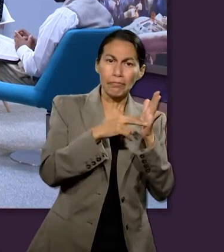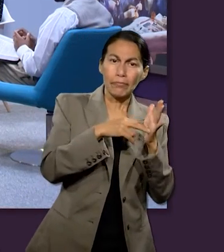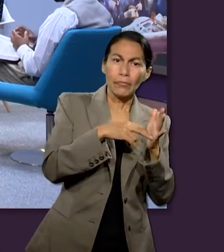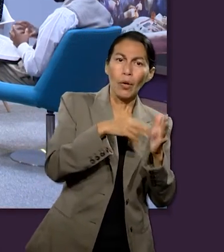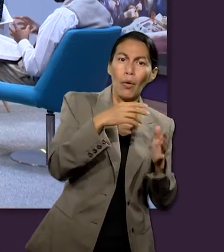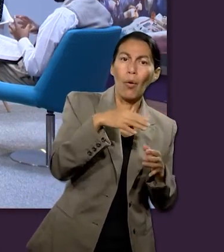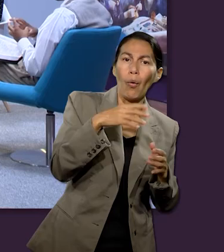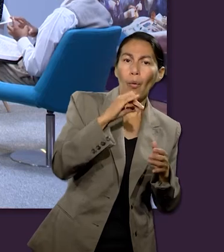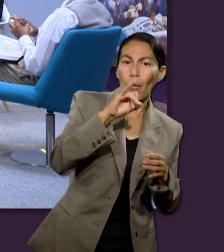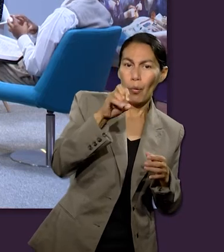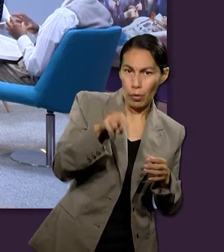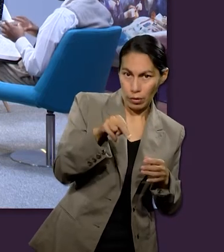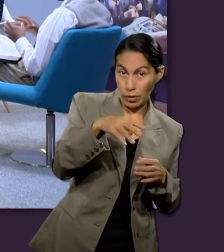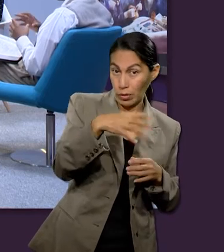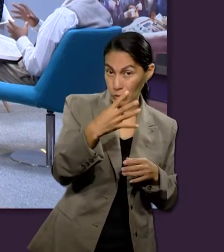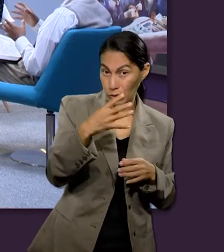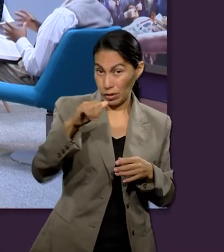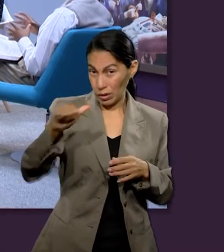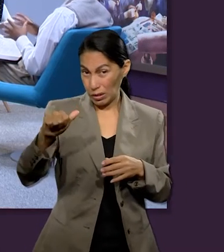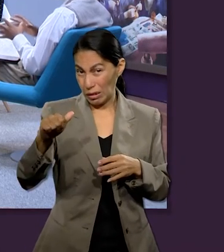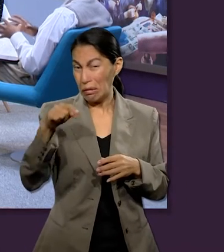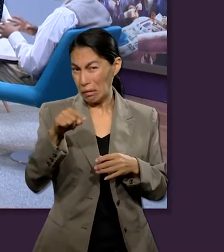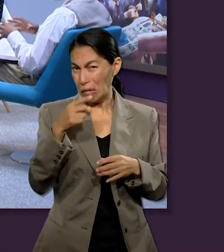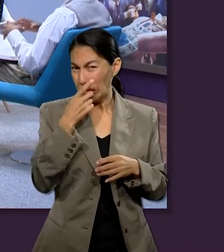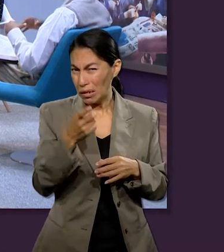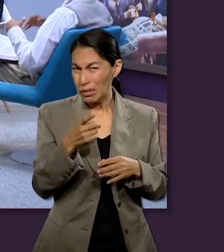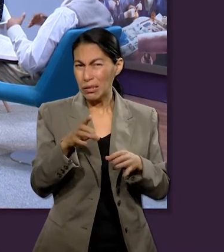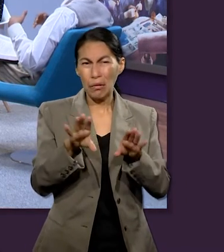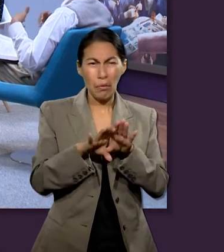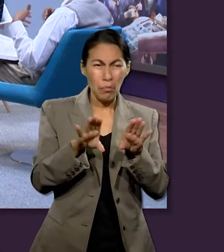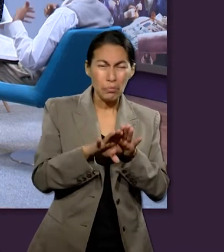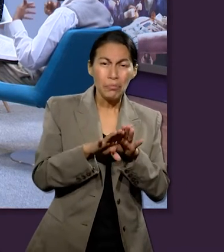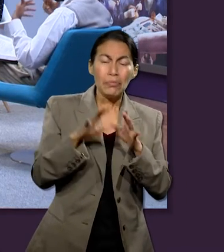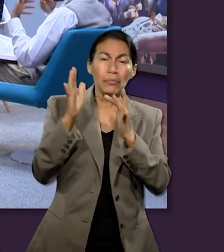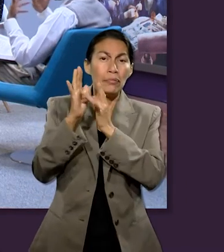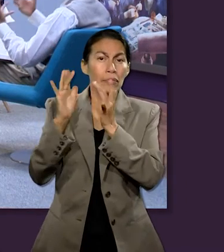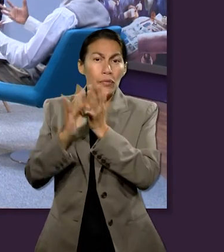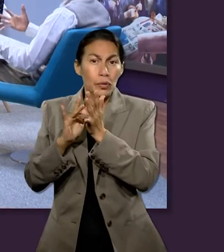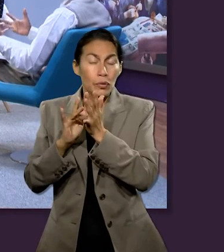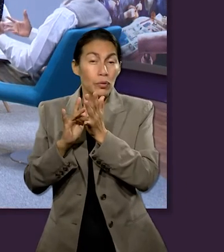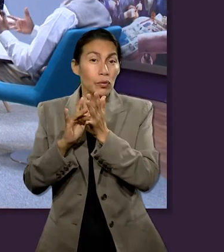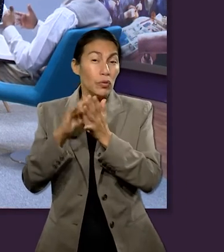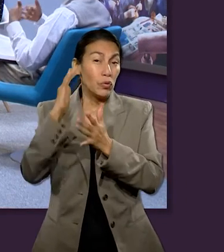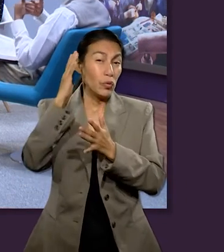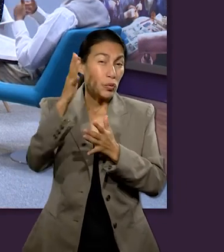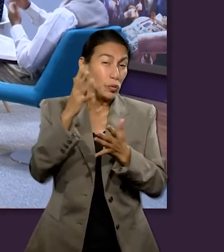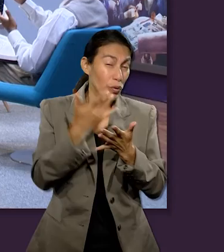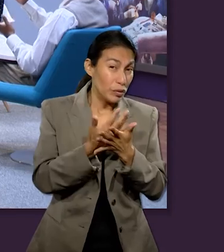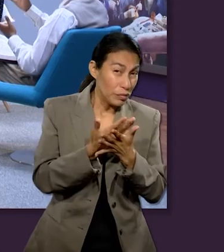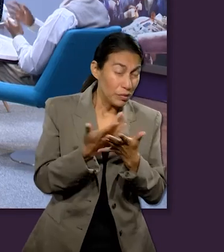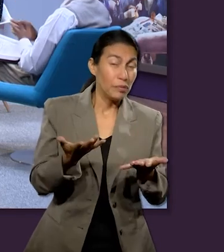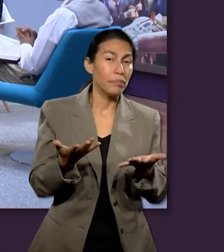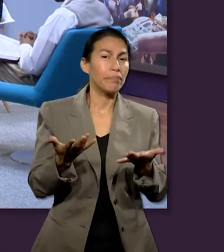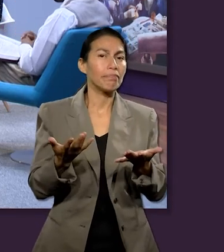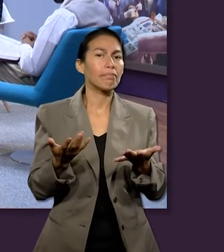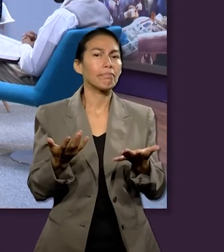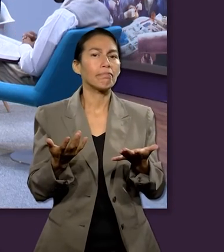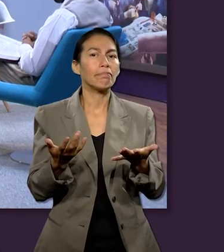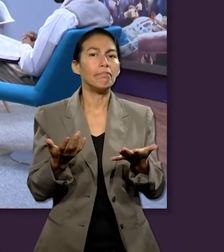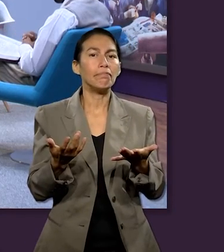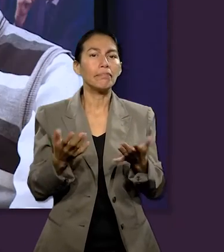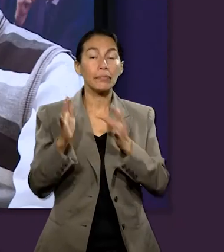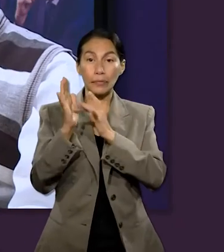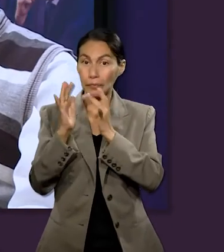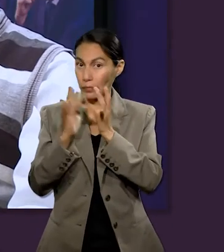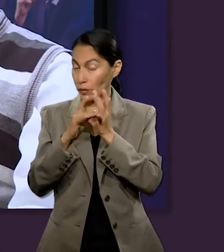los versículos de Juan 14 al 16, donde Jesús está dando cátedra acerca de lo que esperaba de su iglesia para el